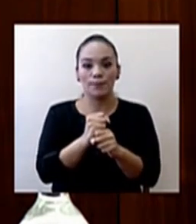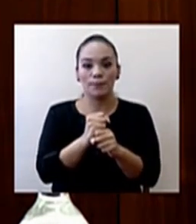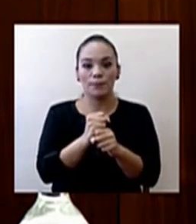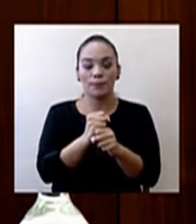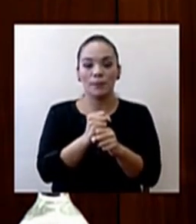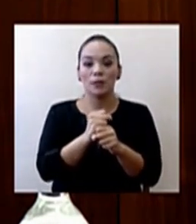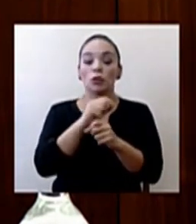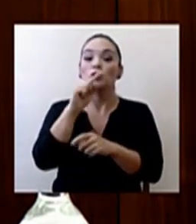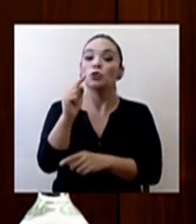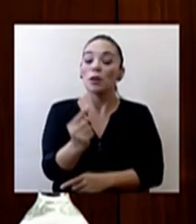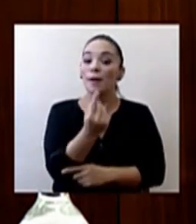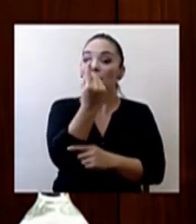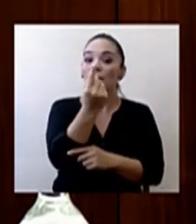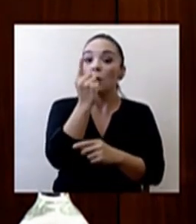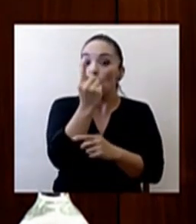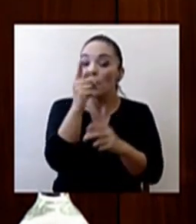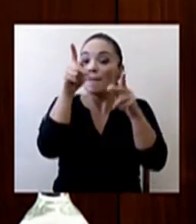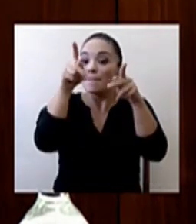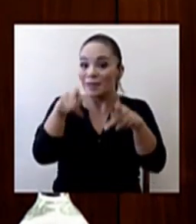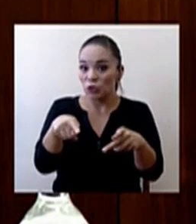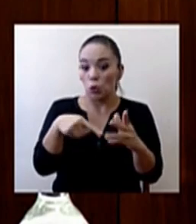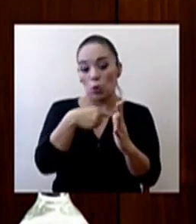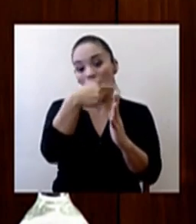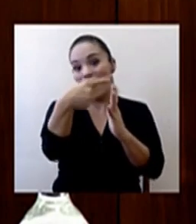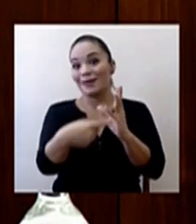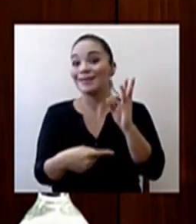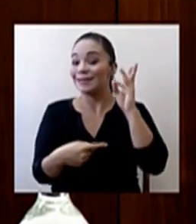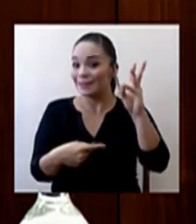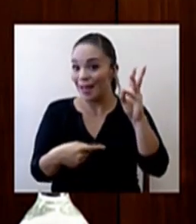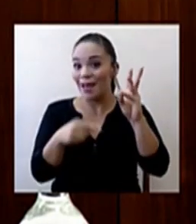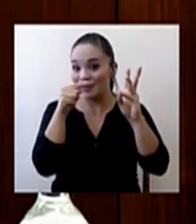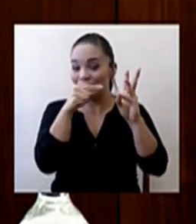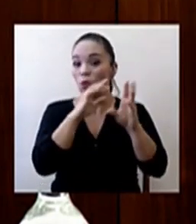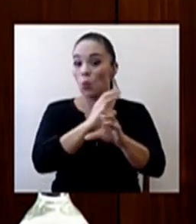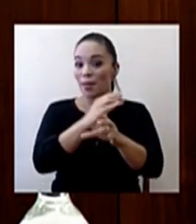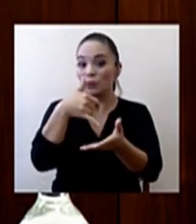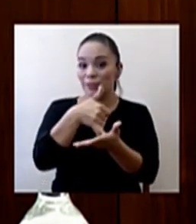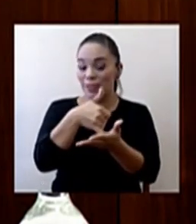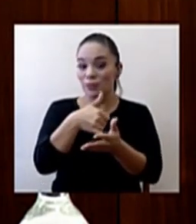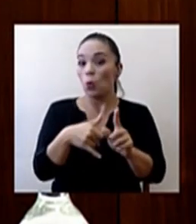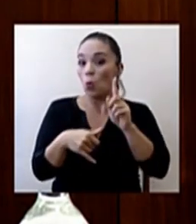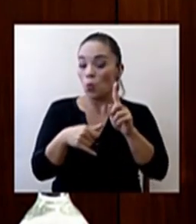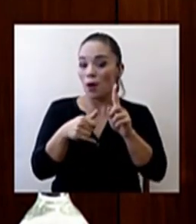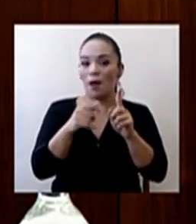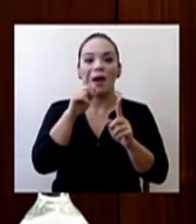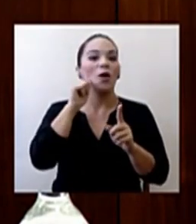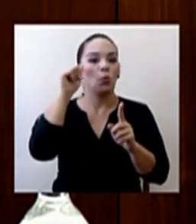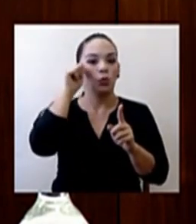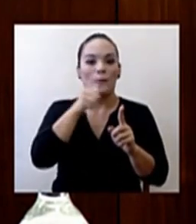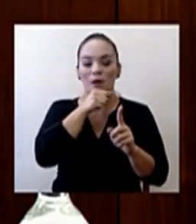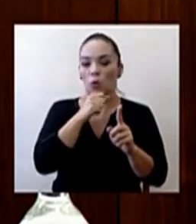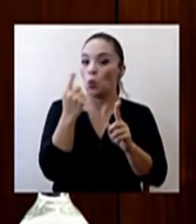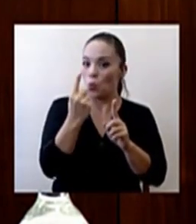solo una persona de los seis que están en unidades de cuidados intensivos es un adulto mayor. Si bien esa es la